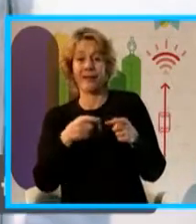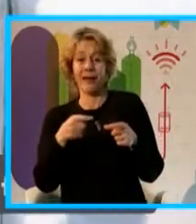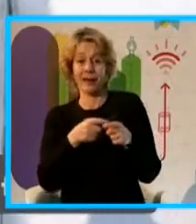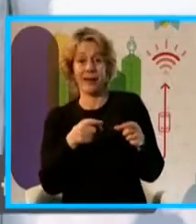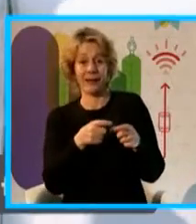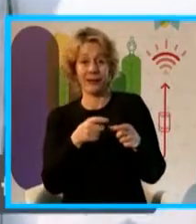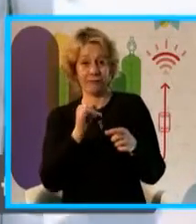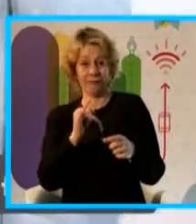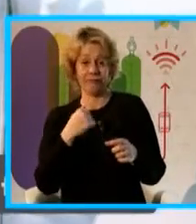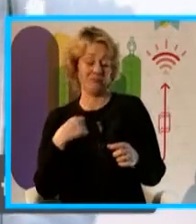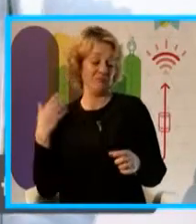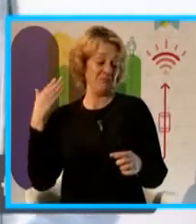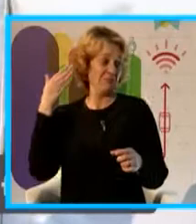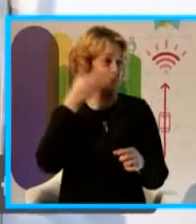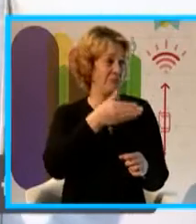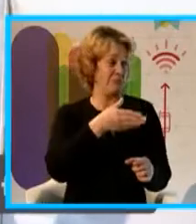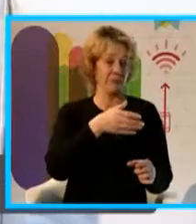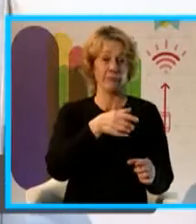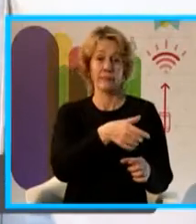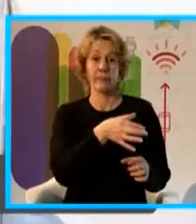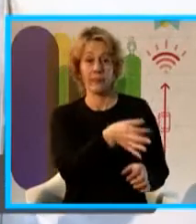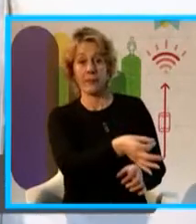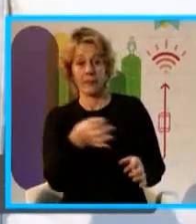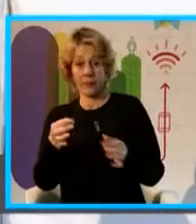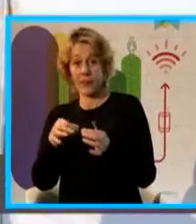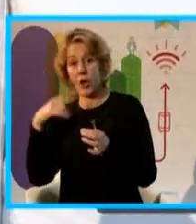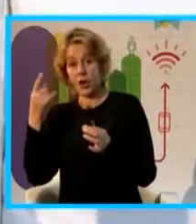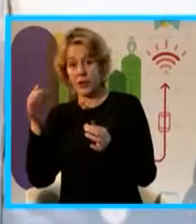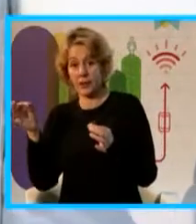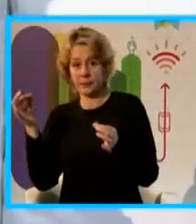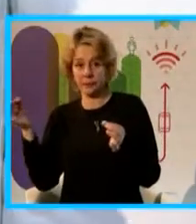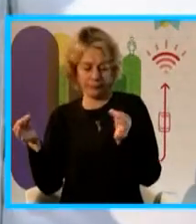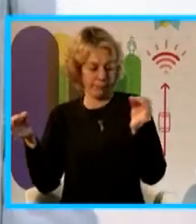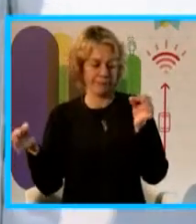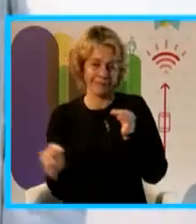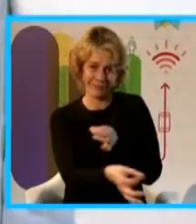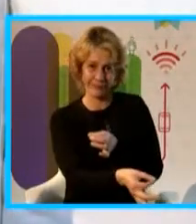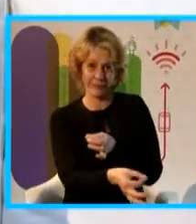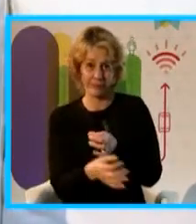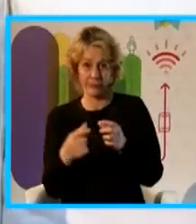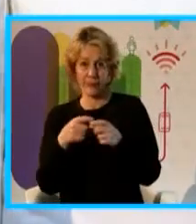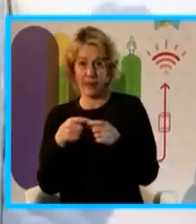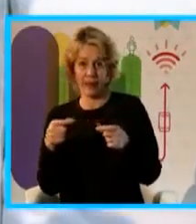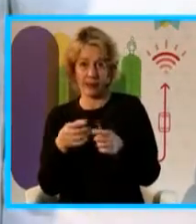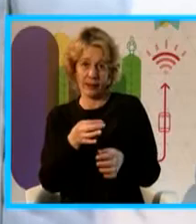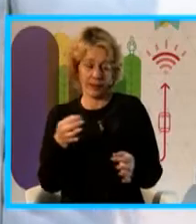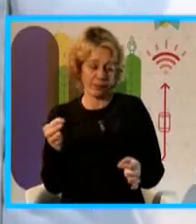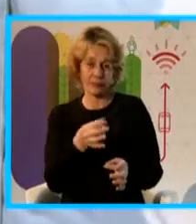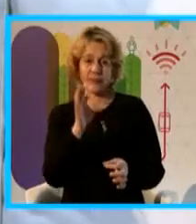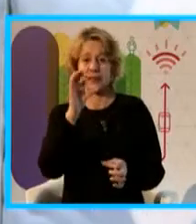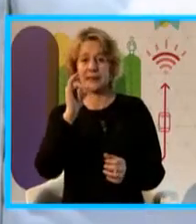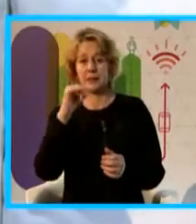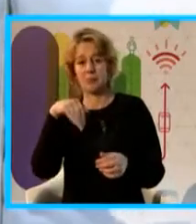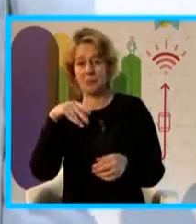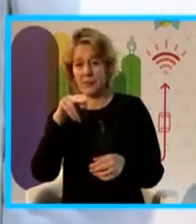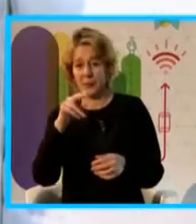nosotros íbamos hasta la estación de vuelta con una tarjeta, por suerte teníamos una tarjeta de repuesto, sacábamos la tarjeta SIM, poníamos